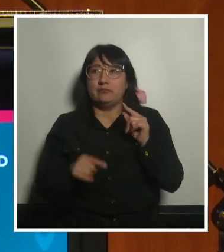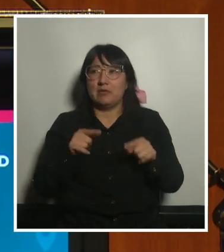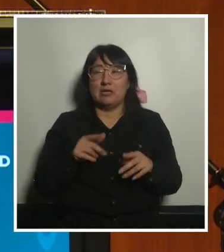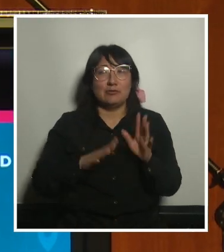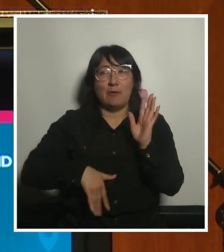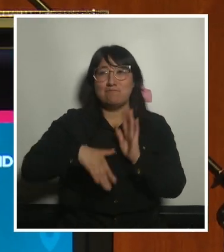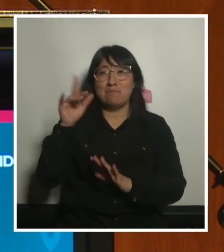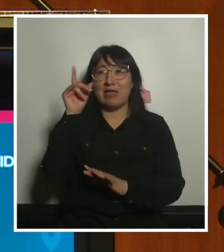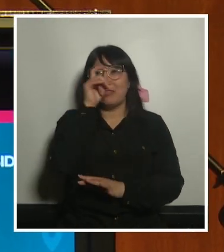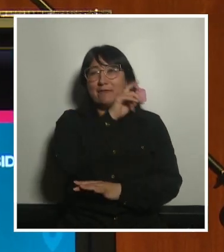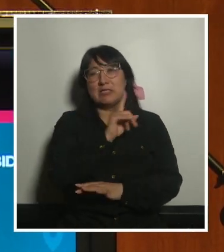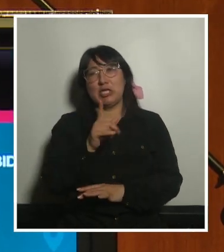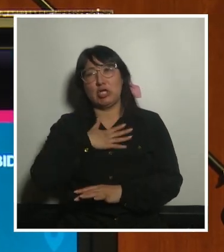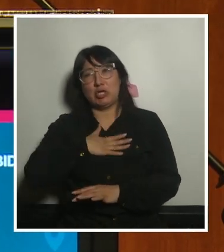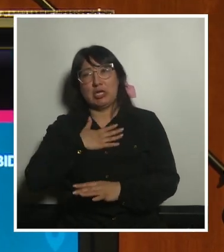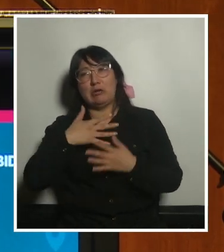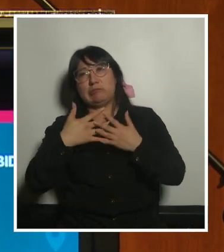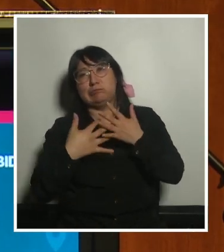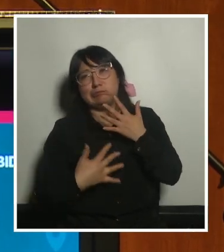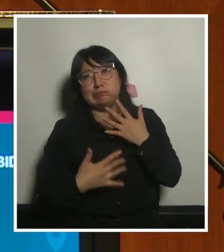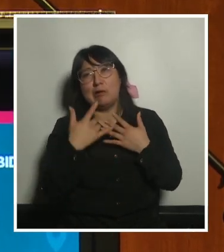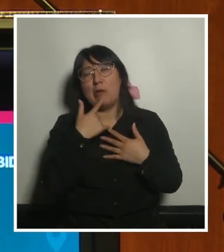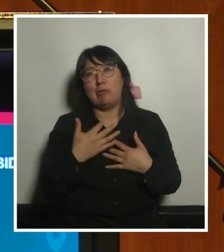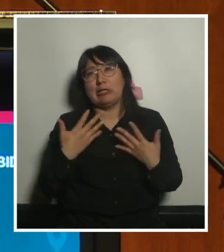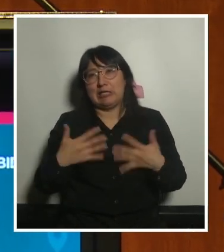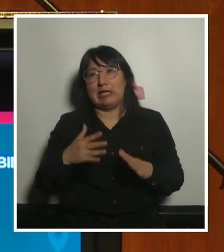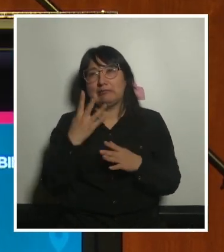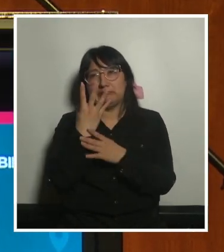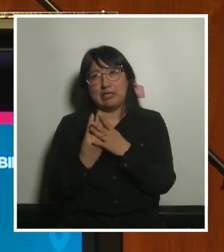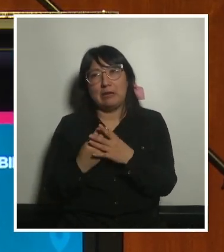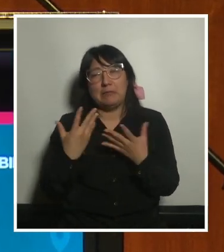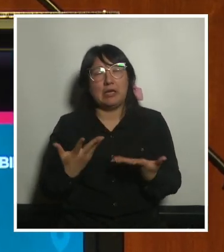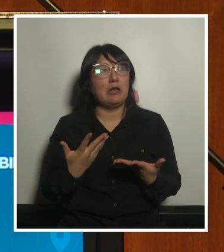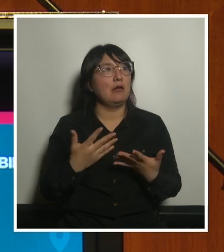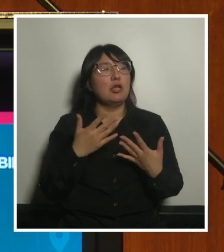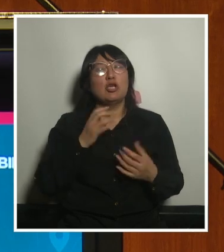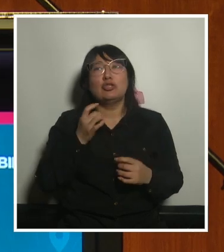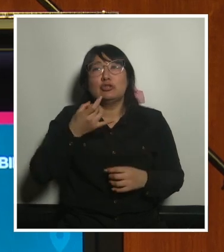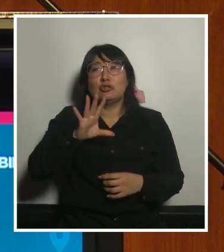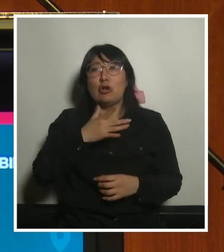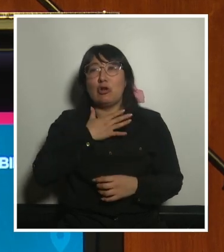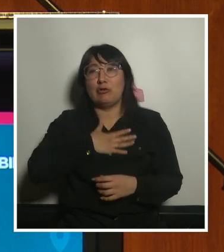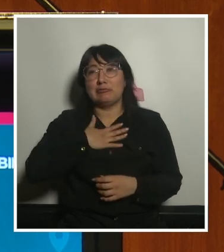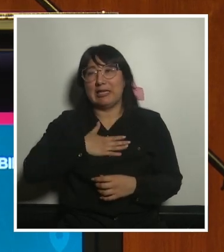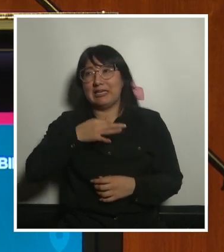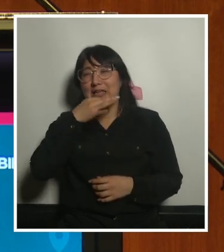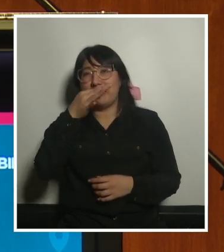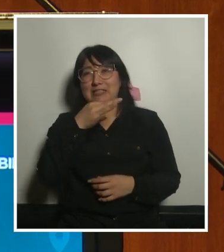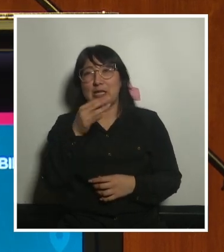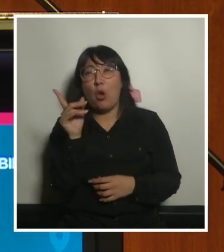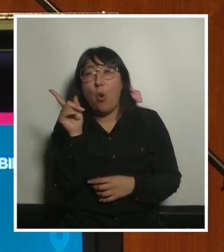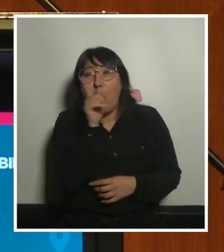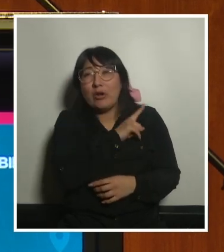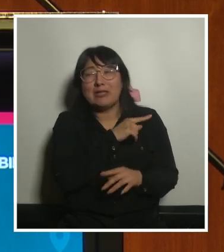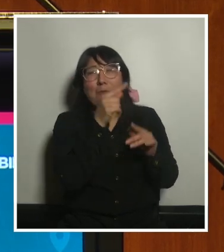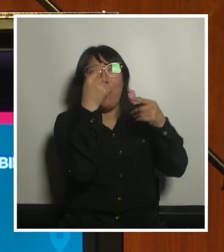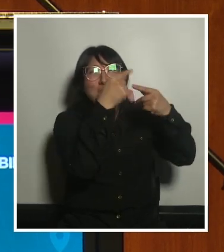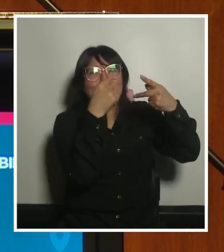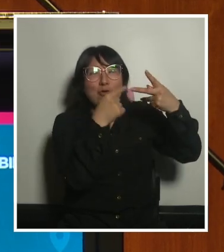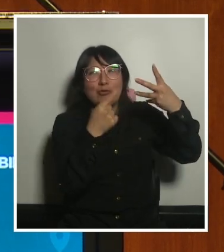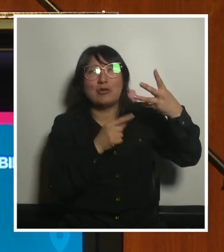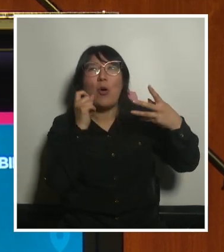pero no me quiero alargar porque quiero ir acabando entonces simplemente quería acabar con un punteo de cuáles son nuestras